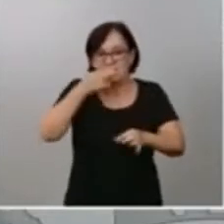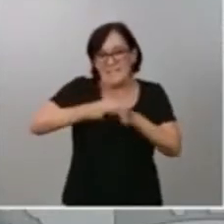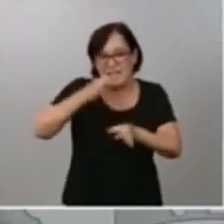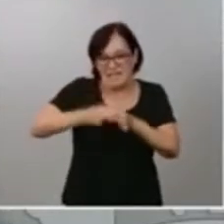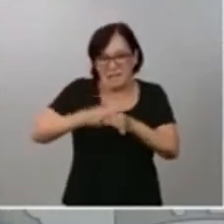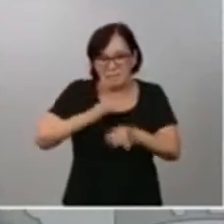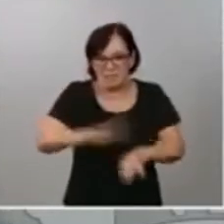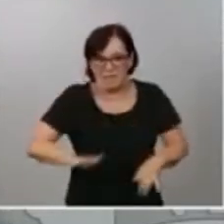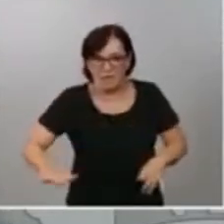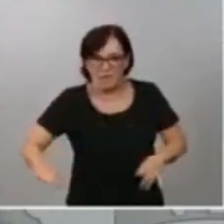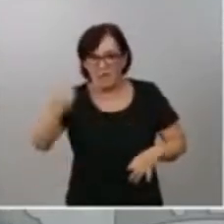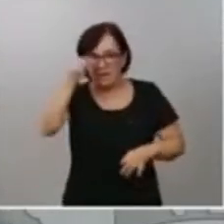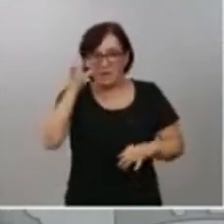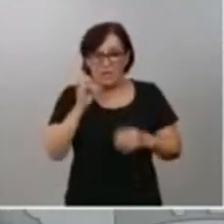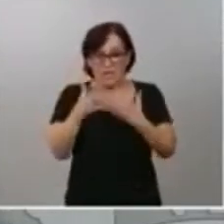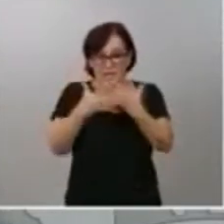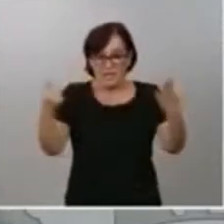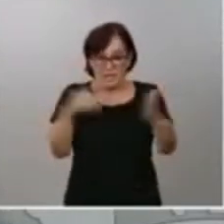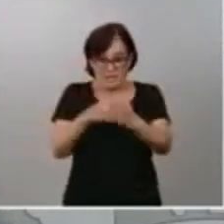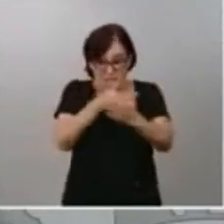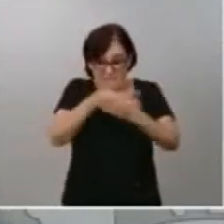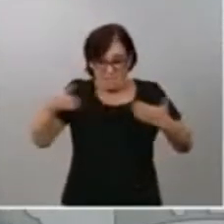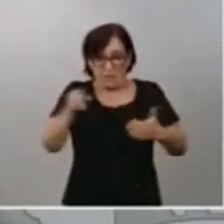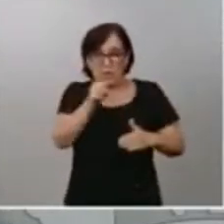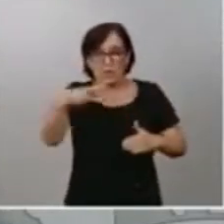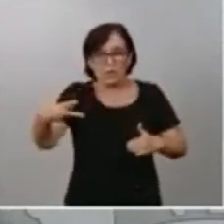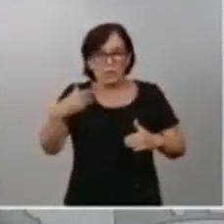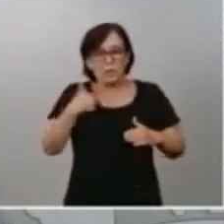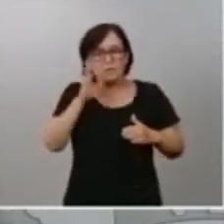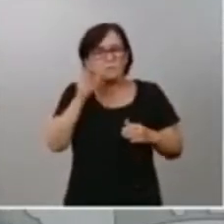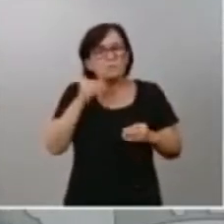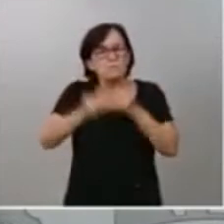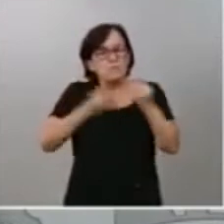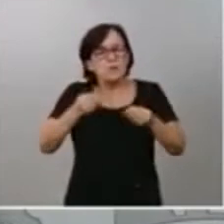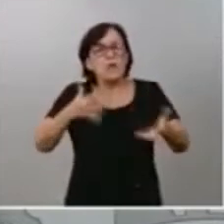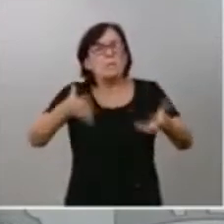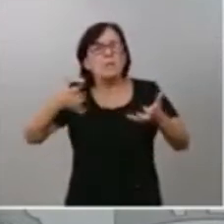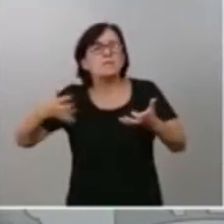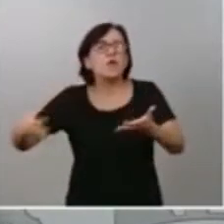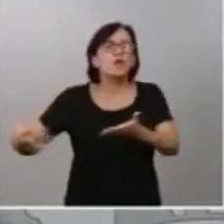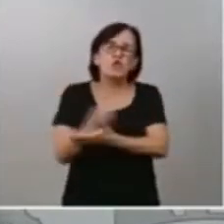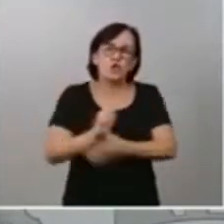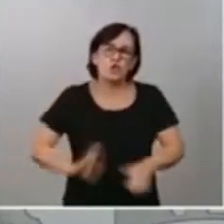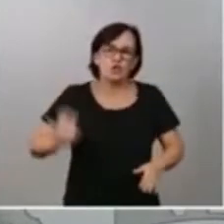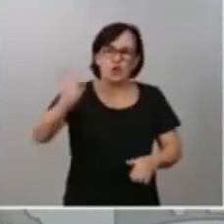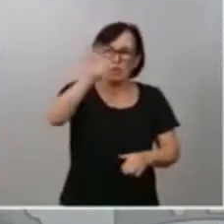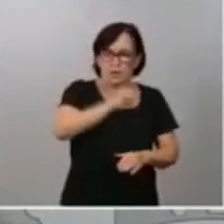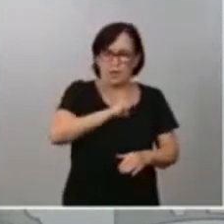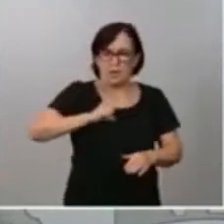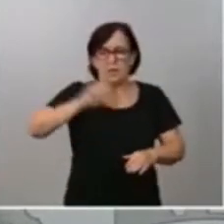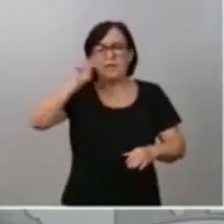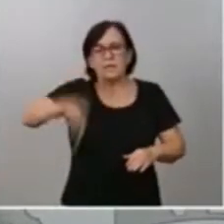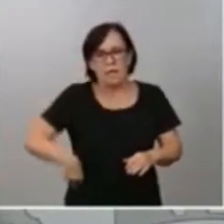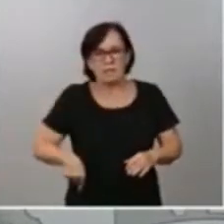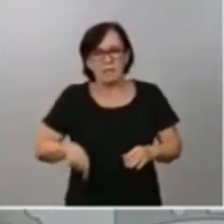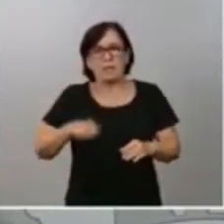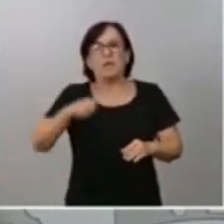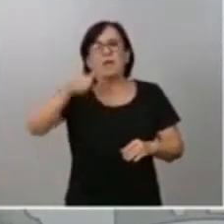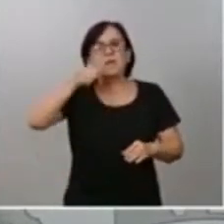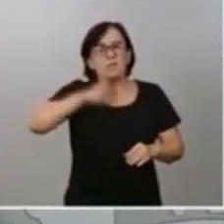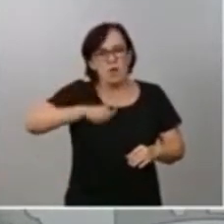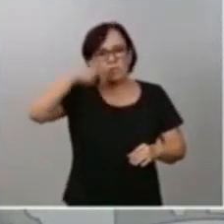Esos 16.000 millones de euros han sido partícipes y beneficiarios todas las comunidades autónomas, también las ciudades autónomas de Ceuta y Melilla.